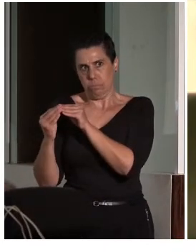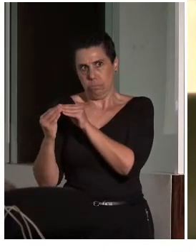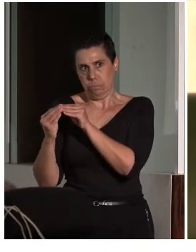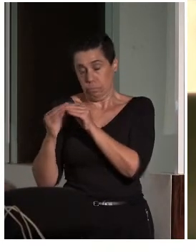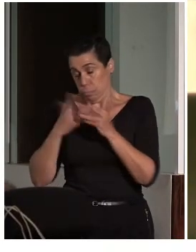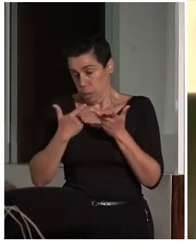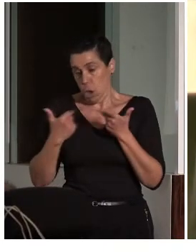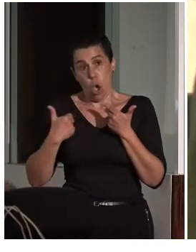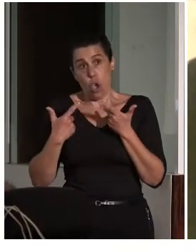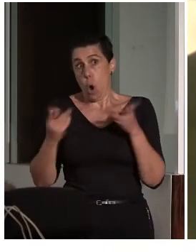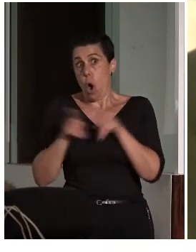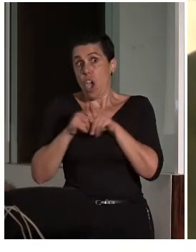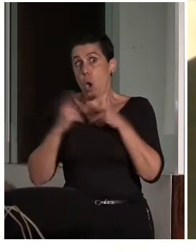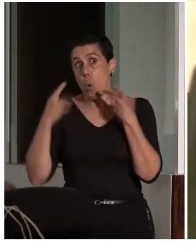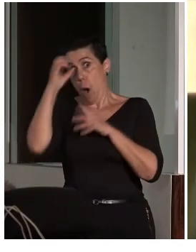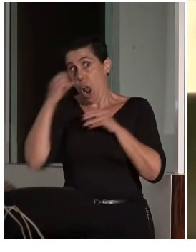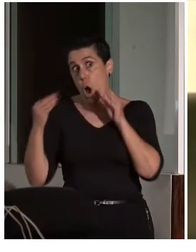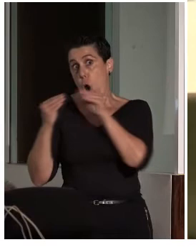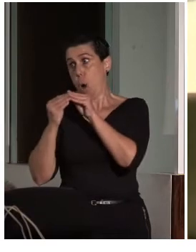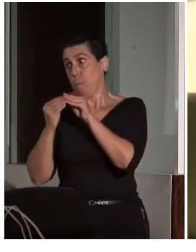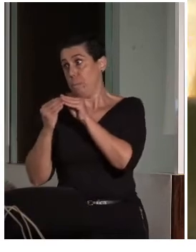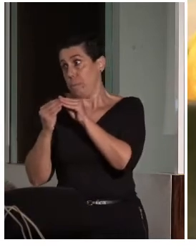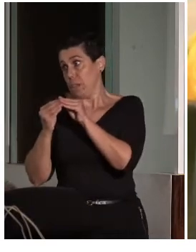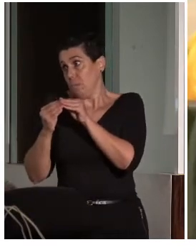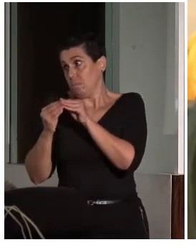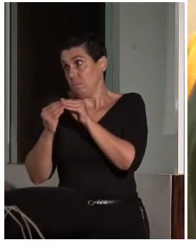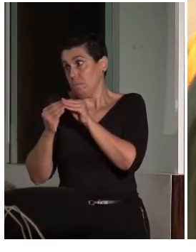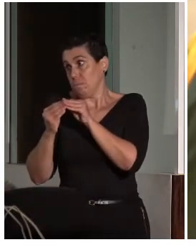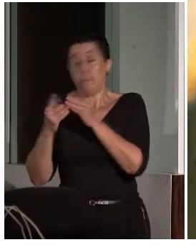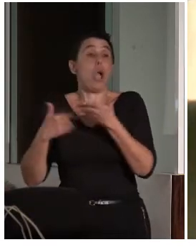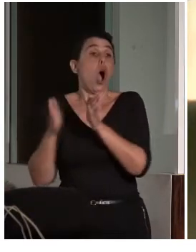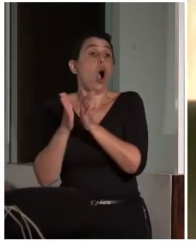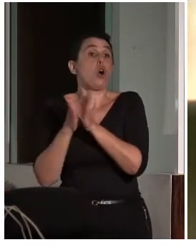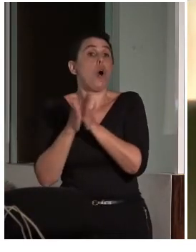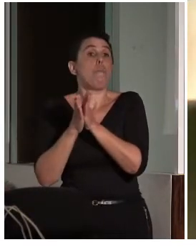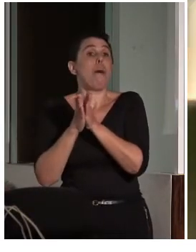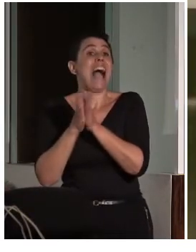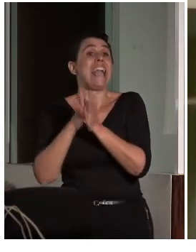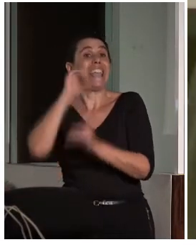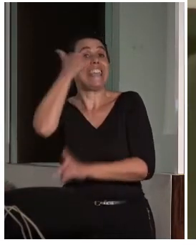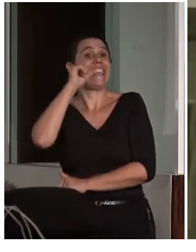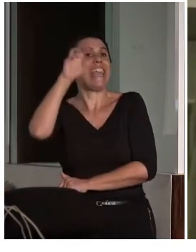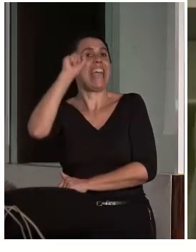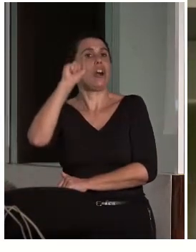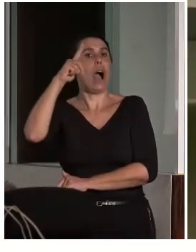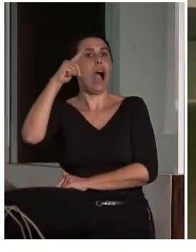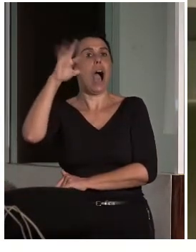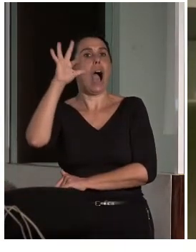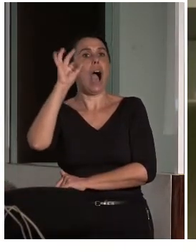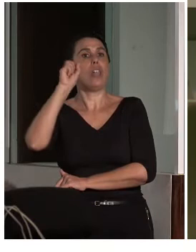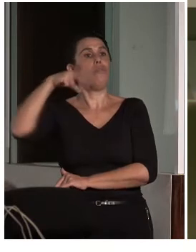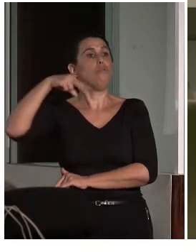lado de la persona, compañero Alfonso, que ha hablado de las personas con